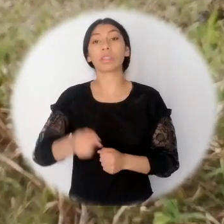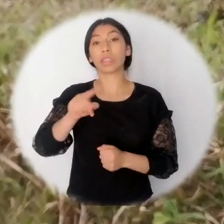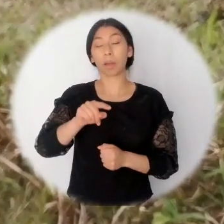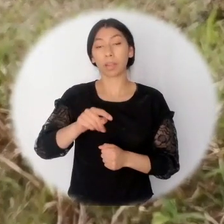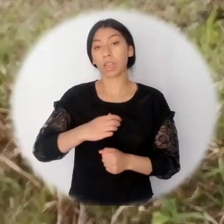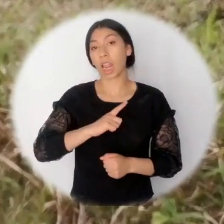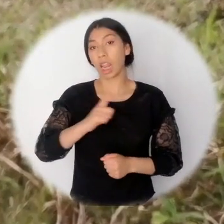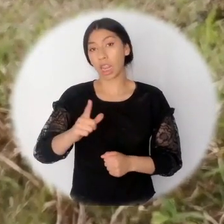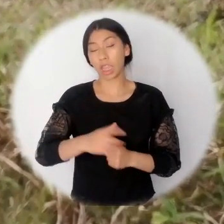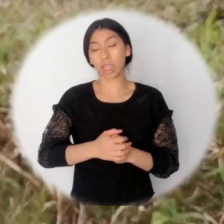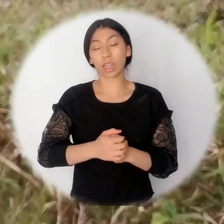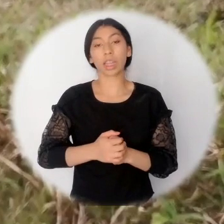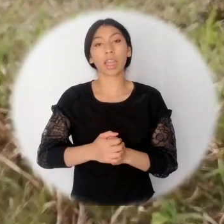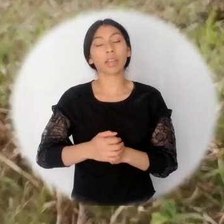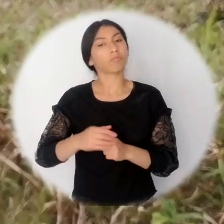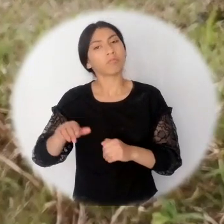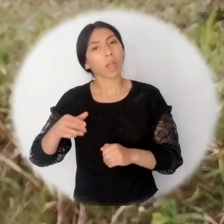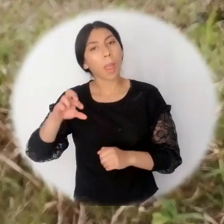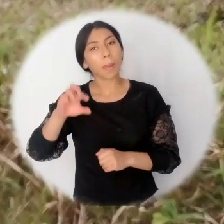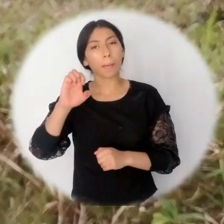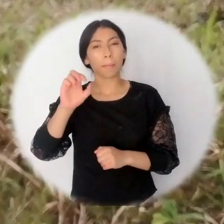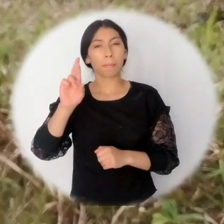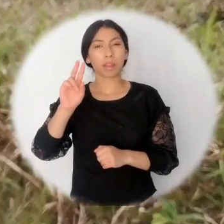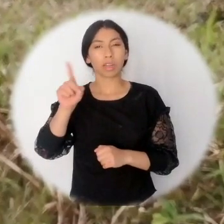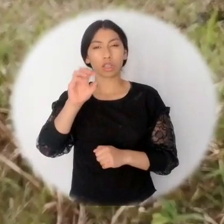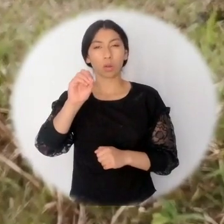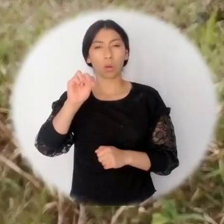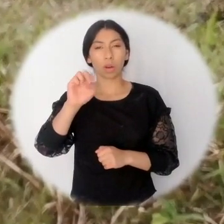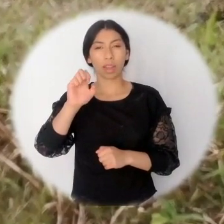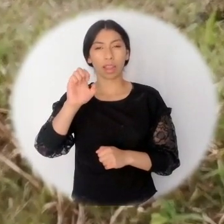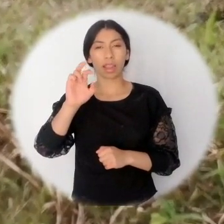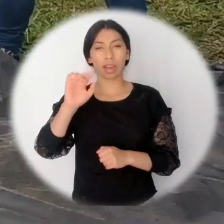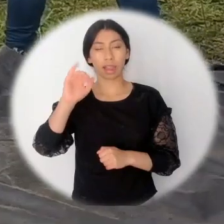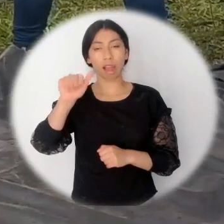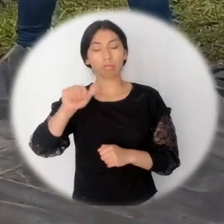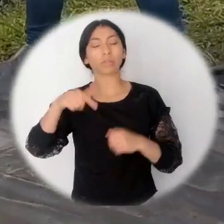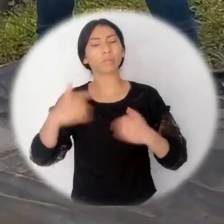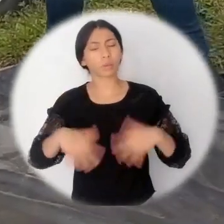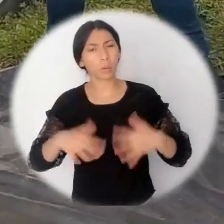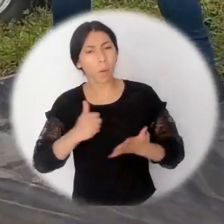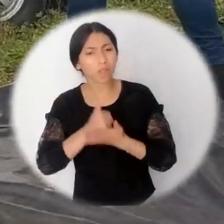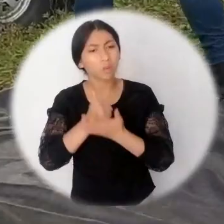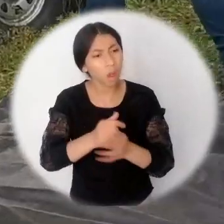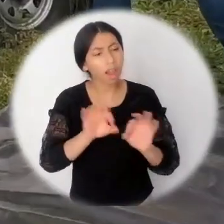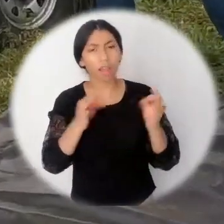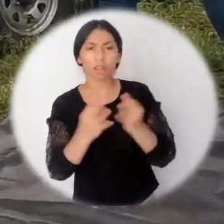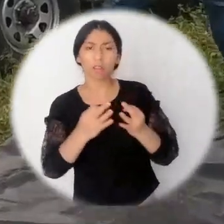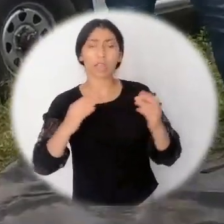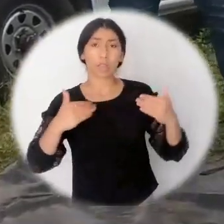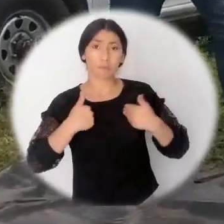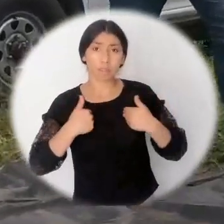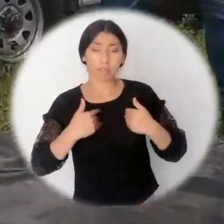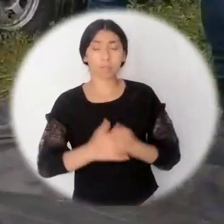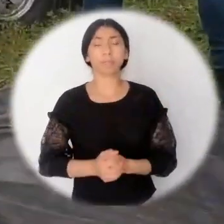personero de este municipio, a cumplirle a las familias víctimas en esta fase de atención de la